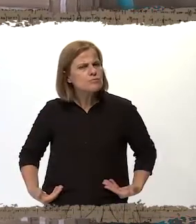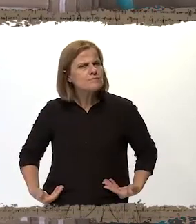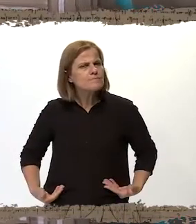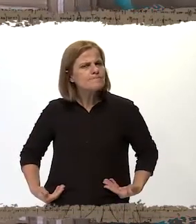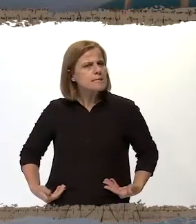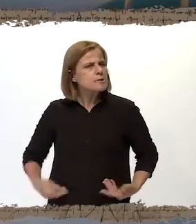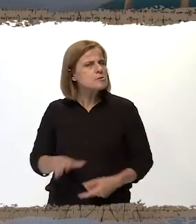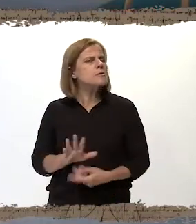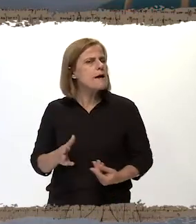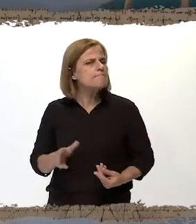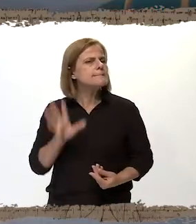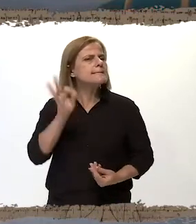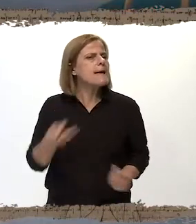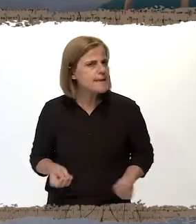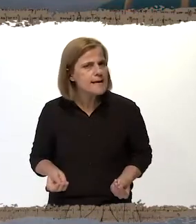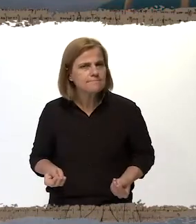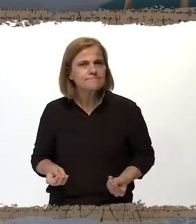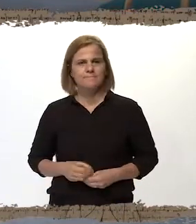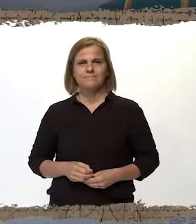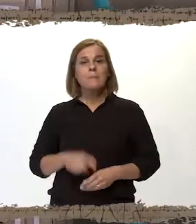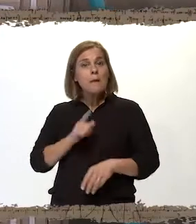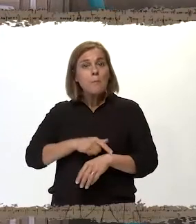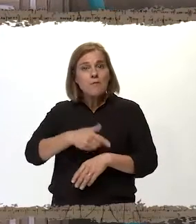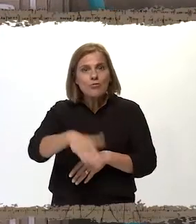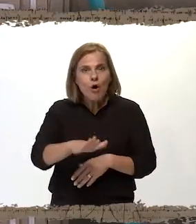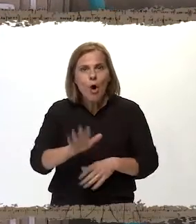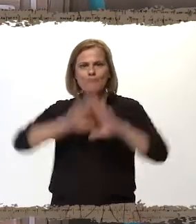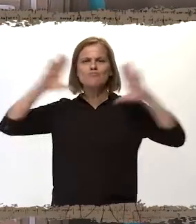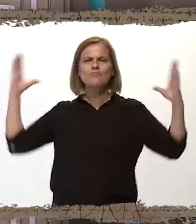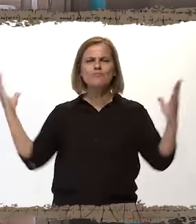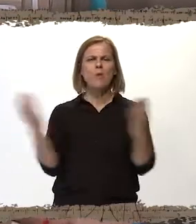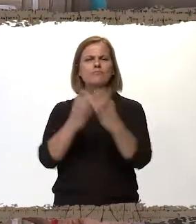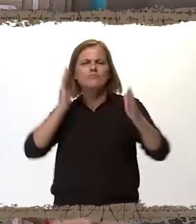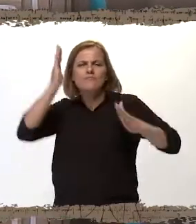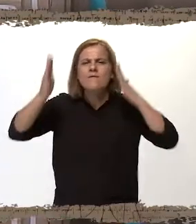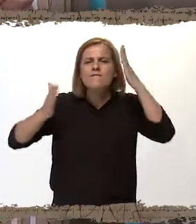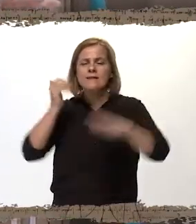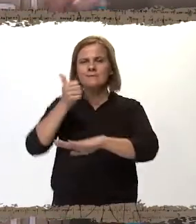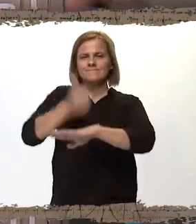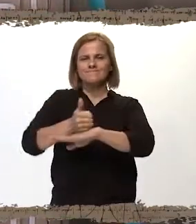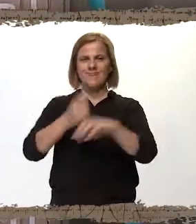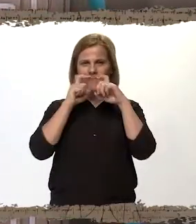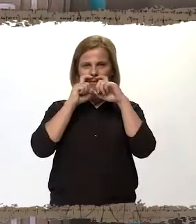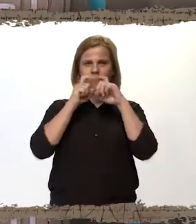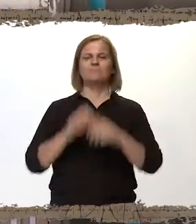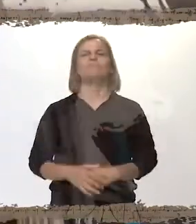cosa, ¿saben lo que es? Es momento de Mundo Fascinante con el Dr. Alfredo.